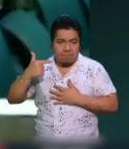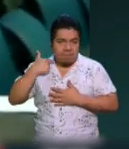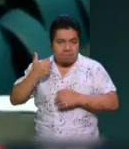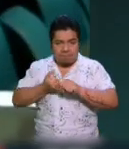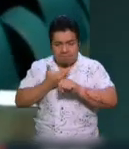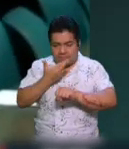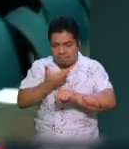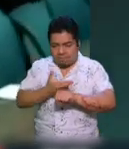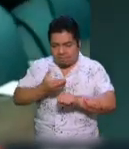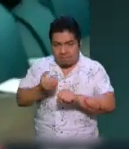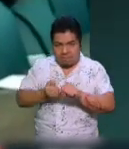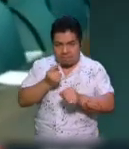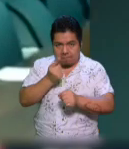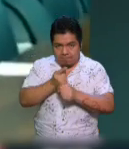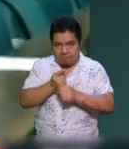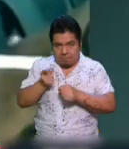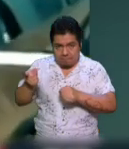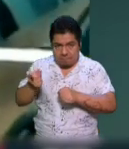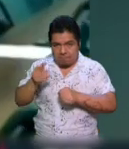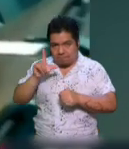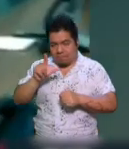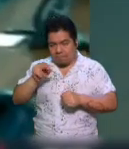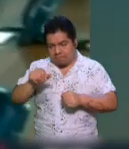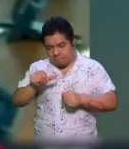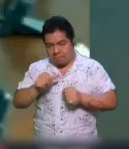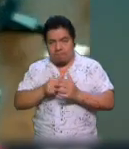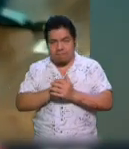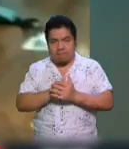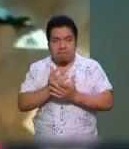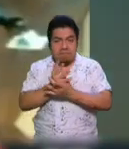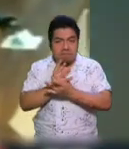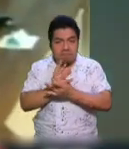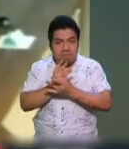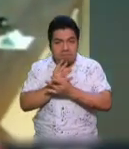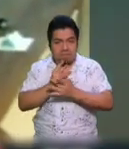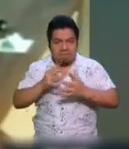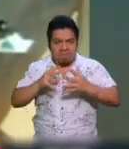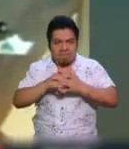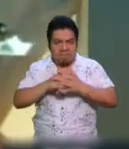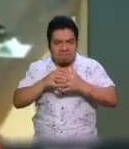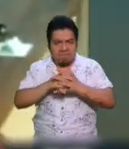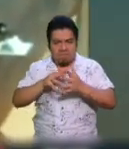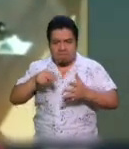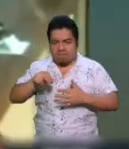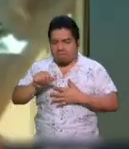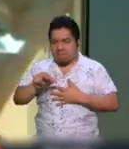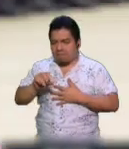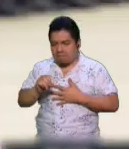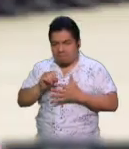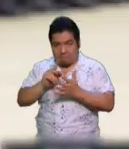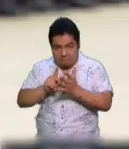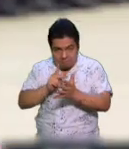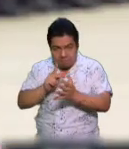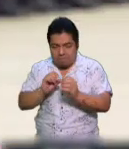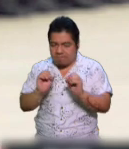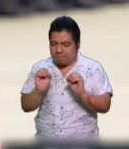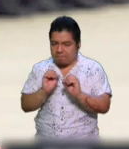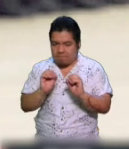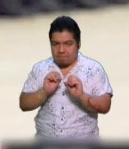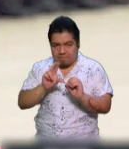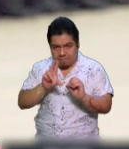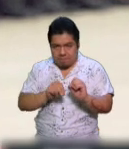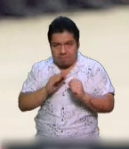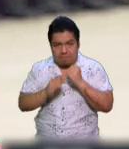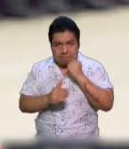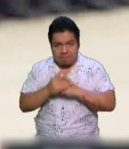Pública y mano derecha de Felipe Calderón, Genaro García Luna. Y aseguró que la llamada guerra contra el narcotráfico no debe repetirse, pues recordó